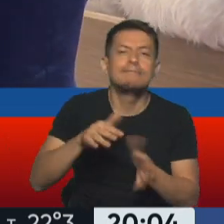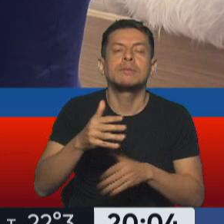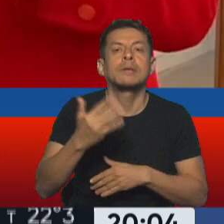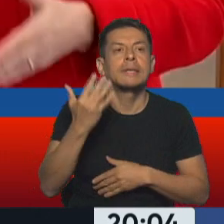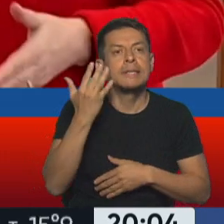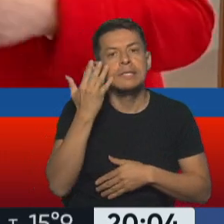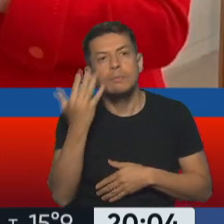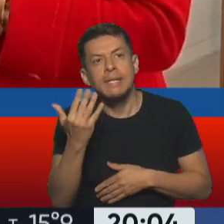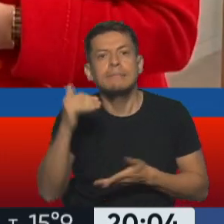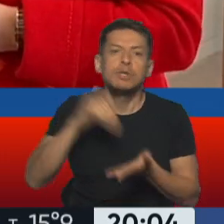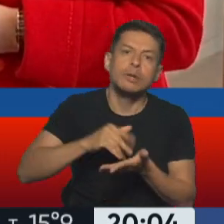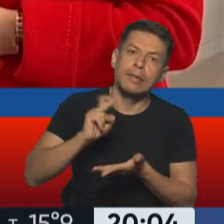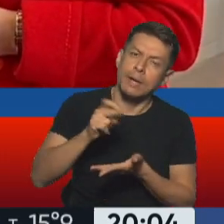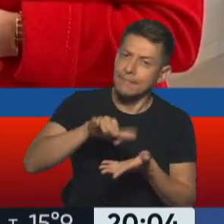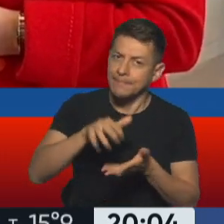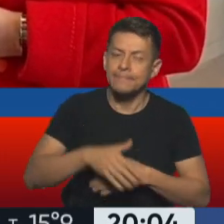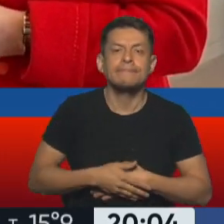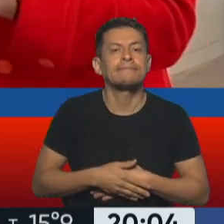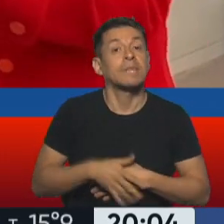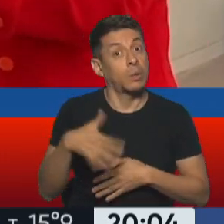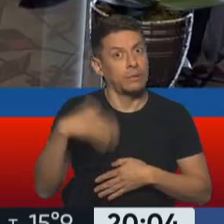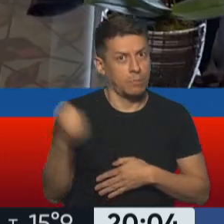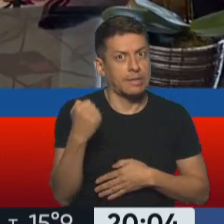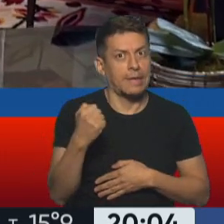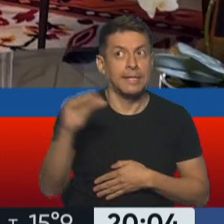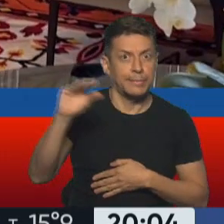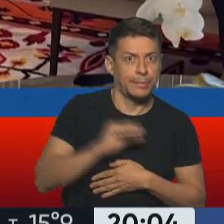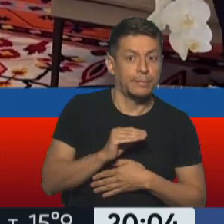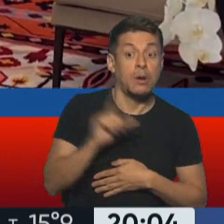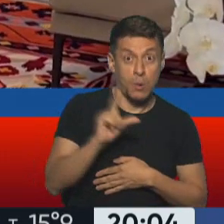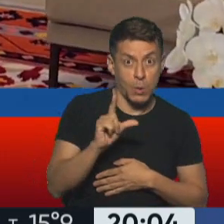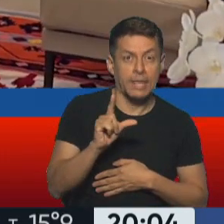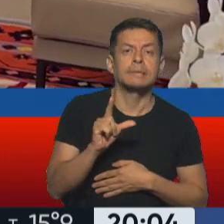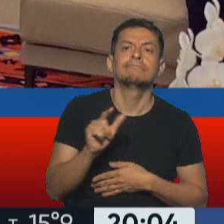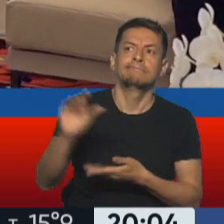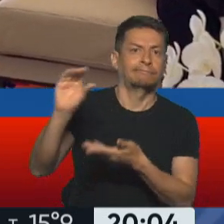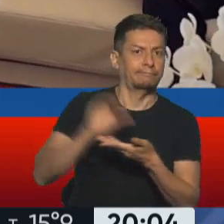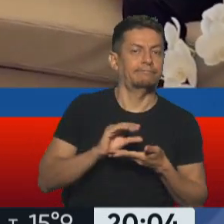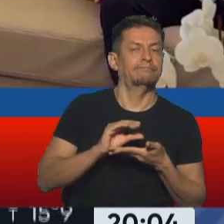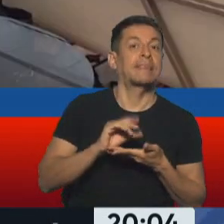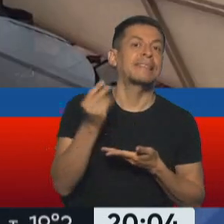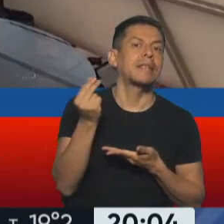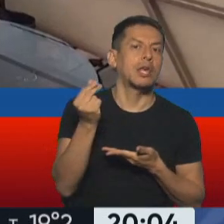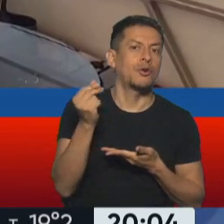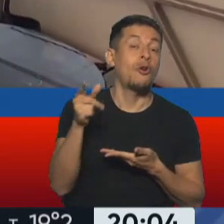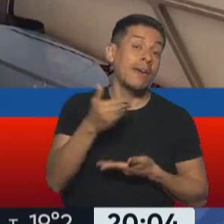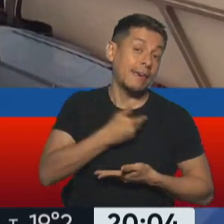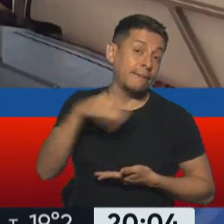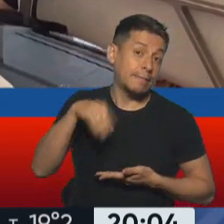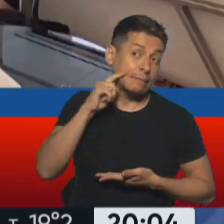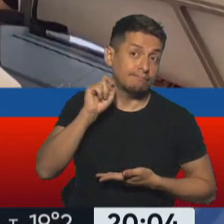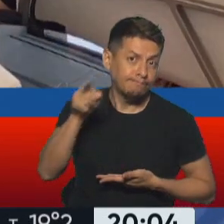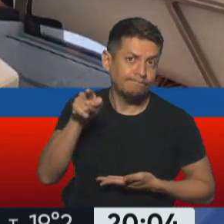millones de dólares. Y entonces, importante esto, a partir del lunes se hace entrega de este dinero que el Fondo Monetario